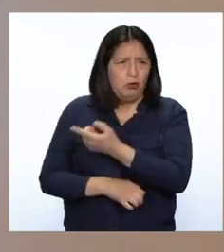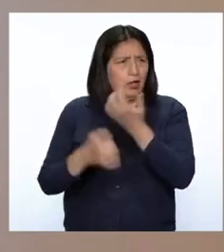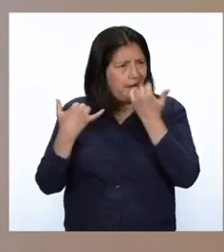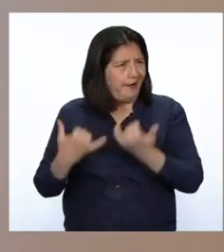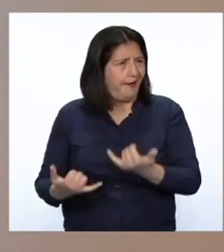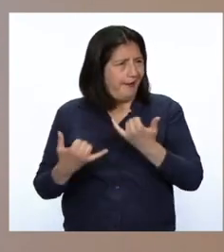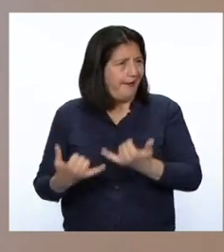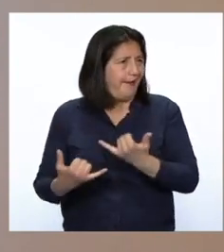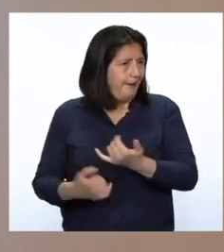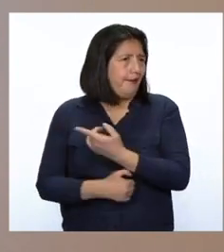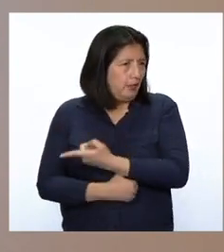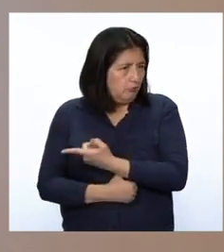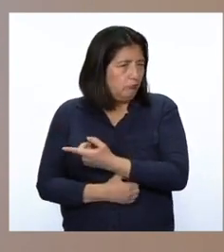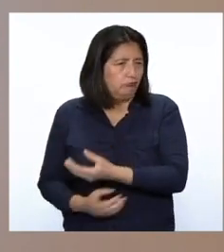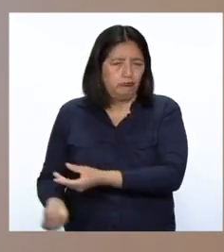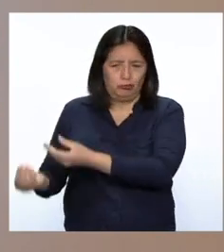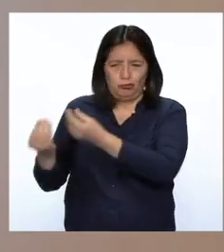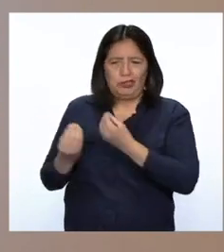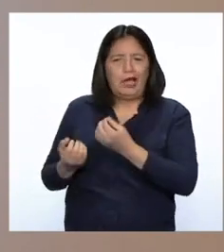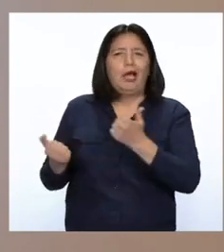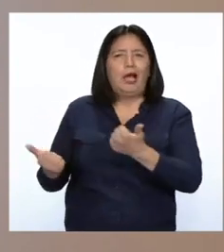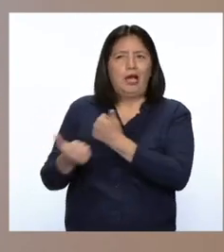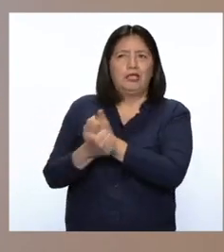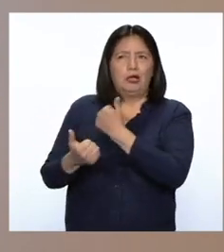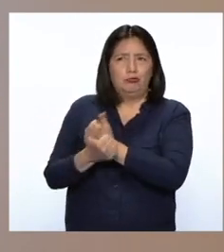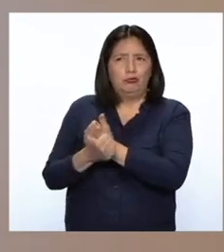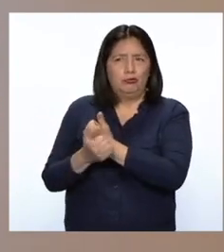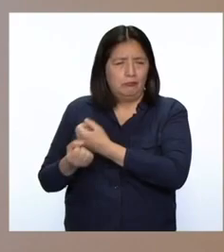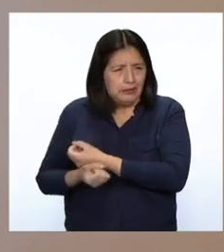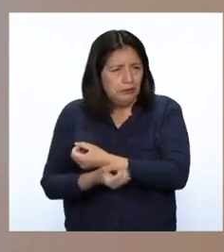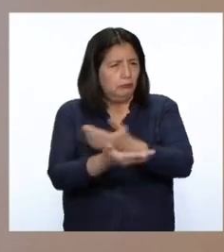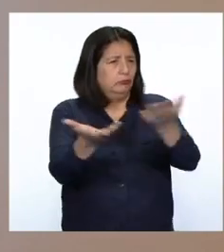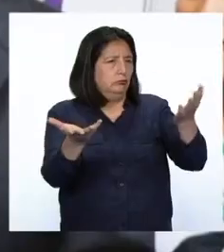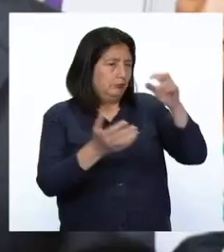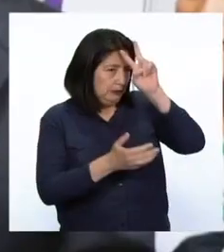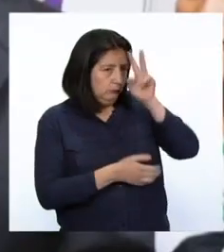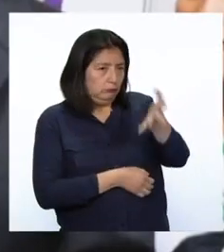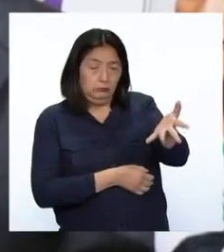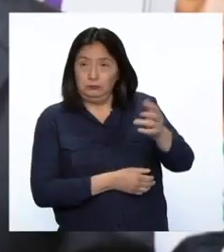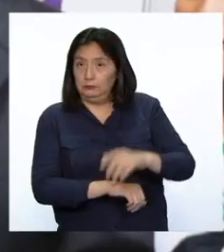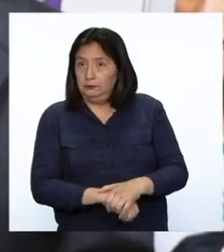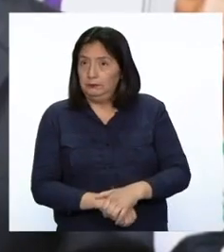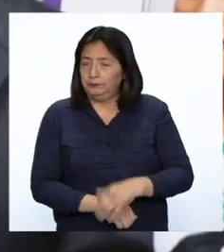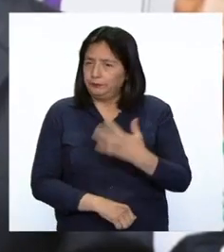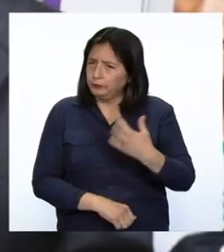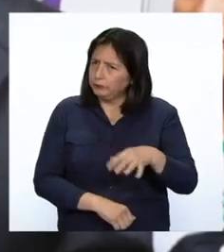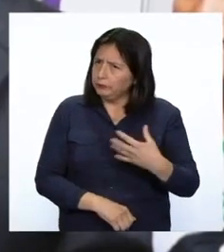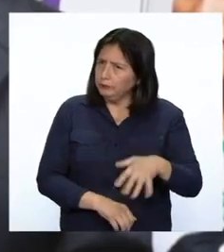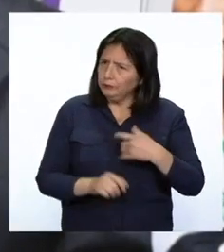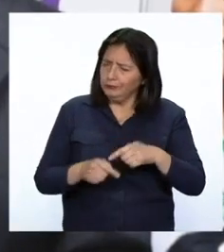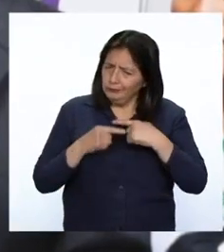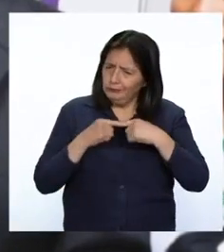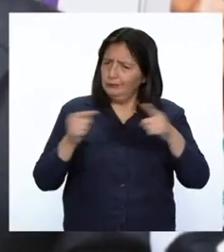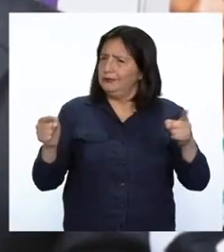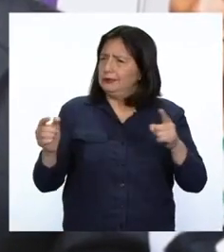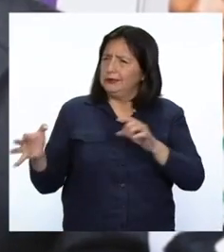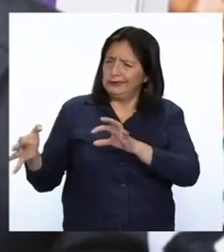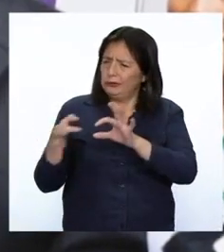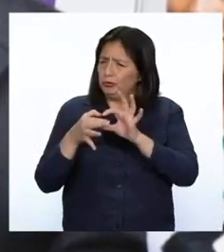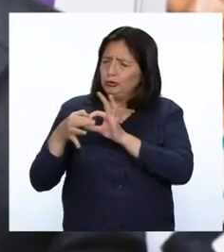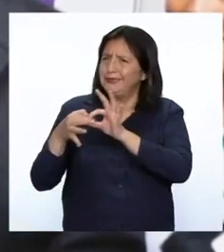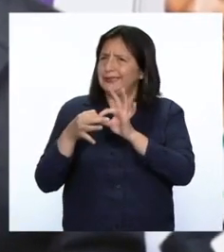está dando Ayacucho a todo el Perú, que es un mensaje de unidad.